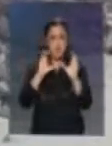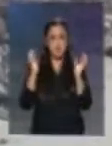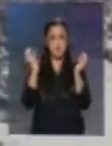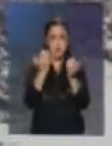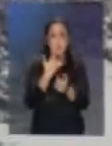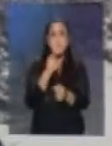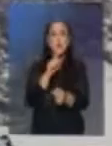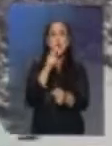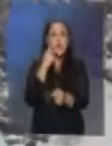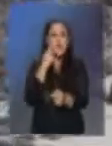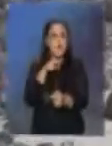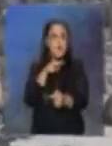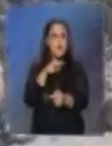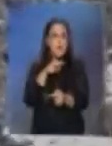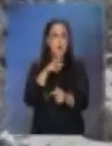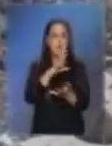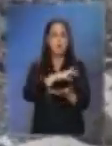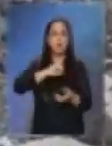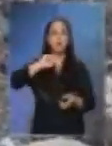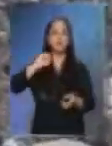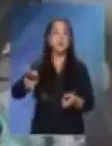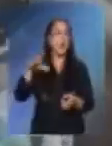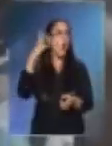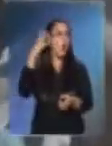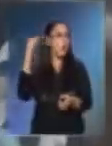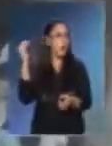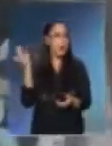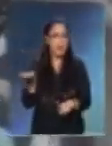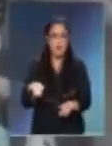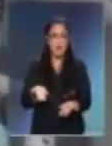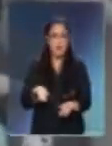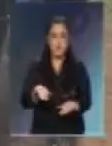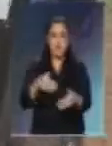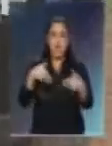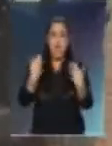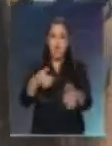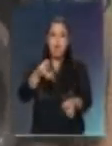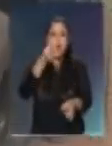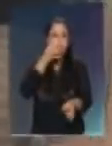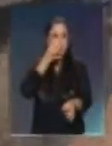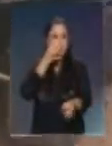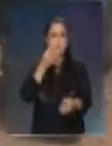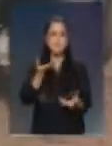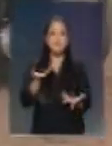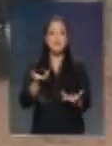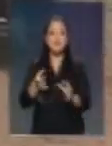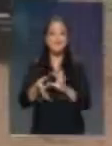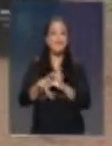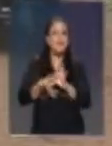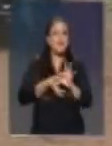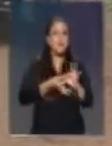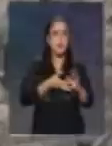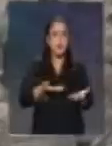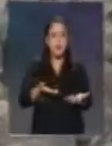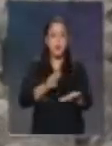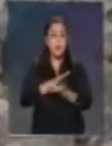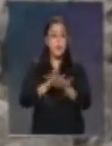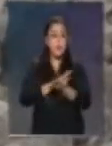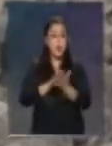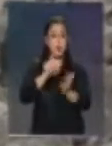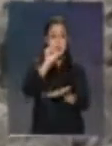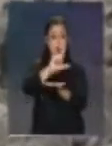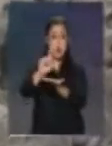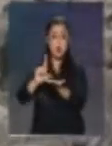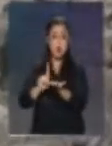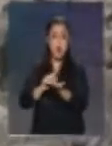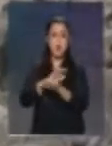lo vemos. Tiramos residuos y nos olvidamos de ellos. Es hora de observar lo que causamos. Por ejemplo, en lugares paradisiacos